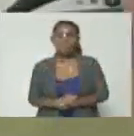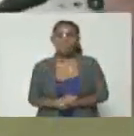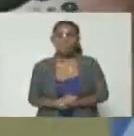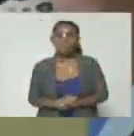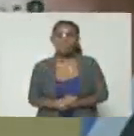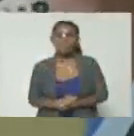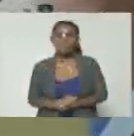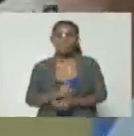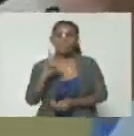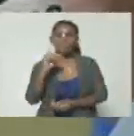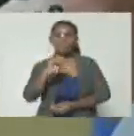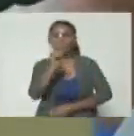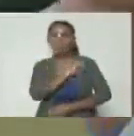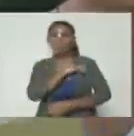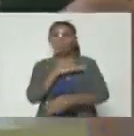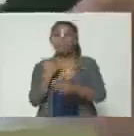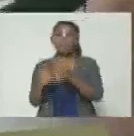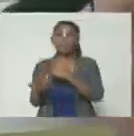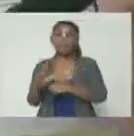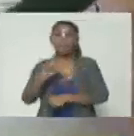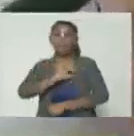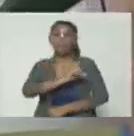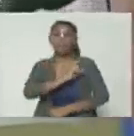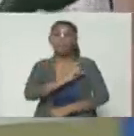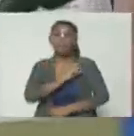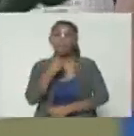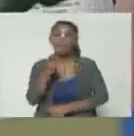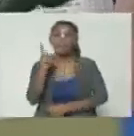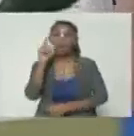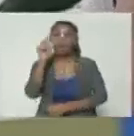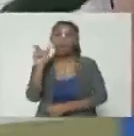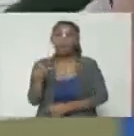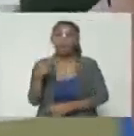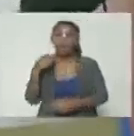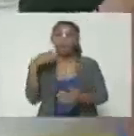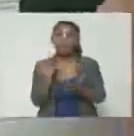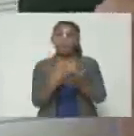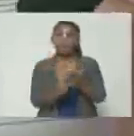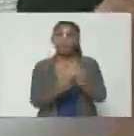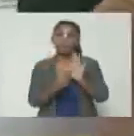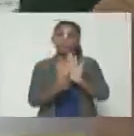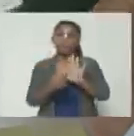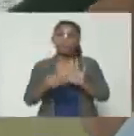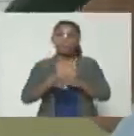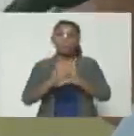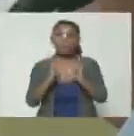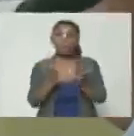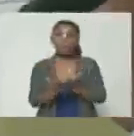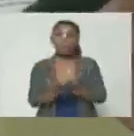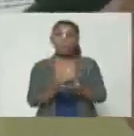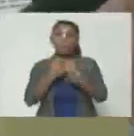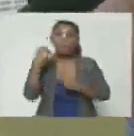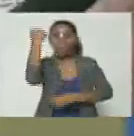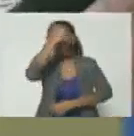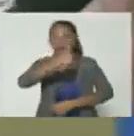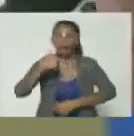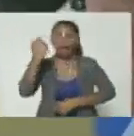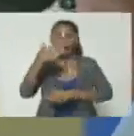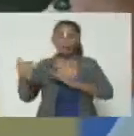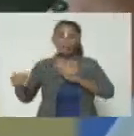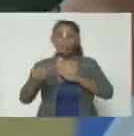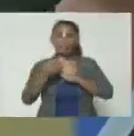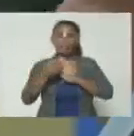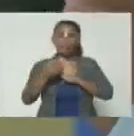inclusive el jefe se va para Cúcuta le dice Juan Esteban Gómez a Tarazona para demostrarle al mundo que está dando la cara por la afectación